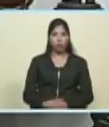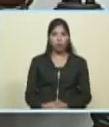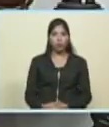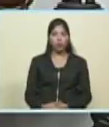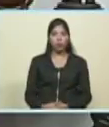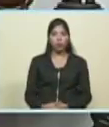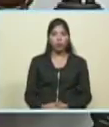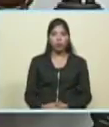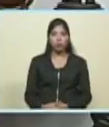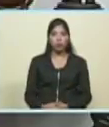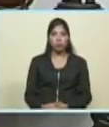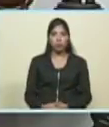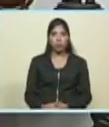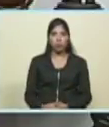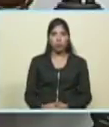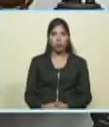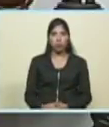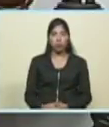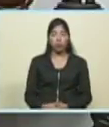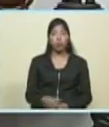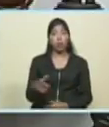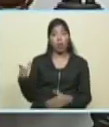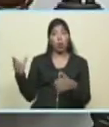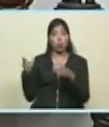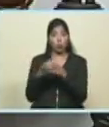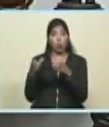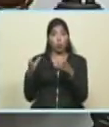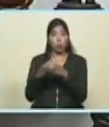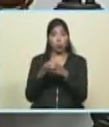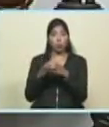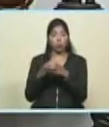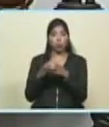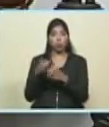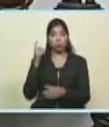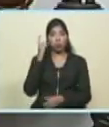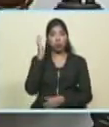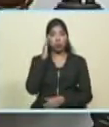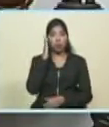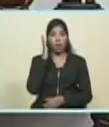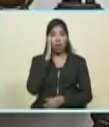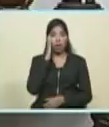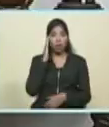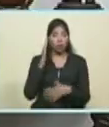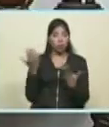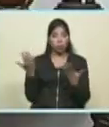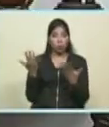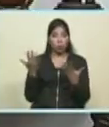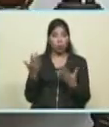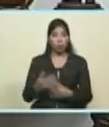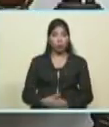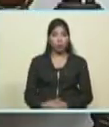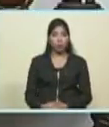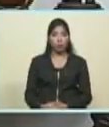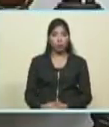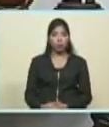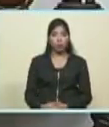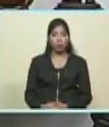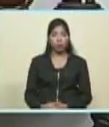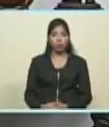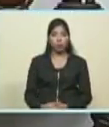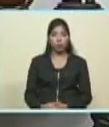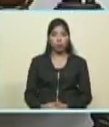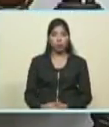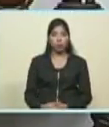que el equipo siempre conociera el nivel altísimo de exigencia de este tipo de